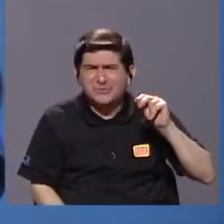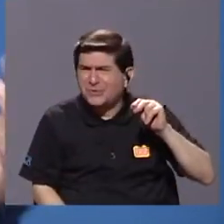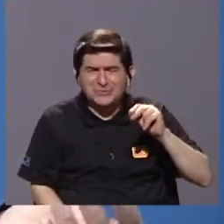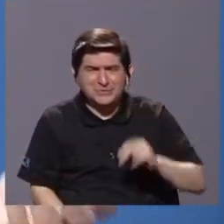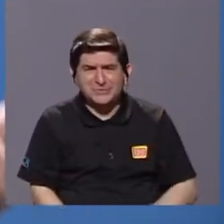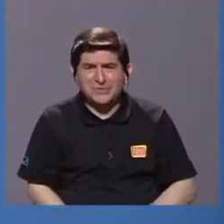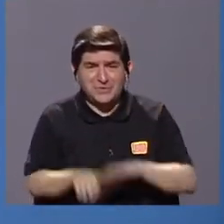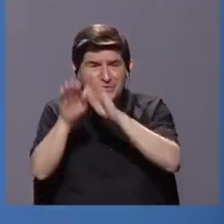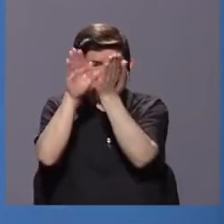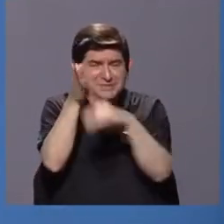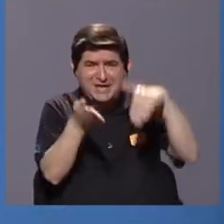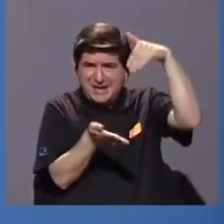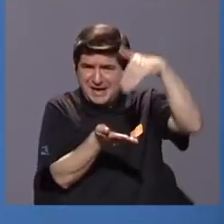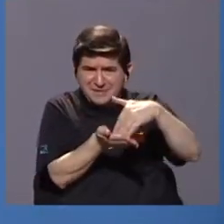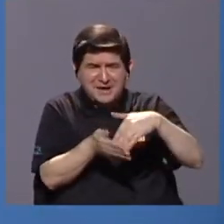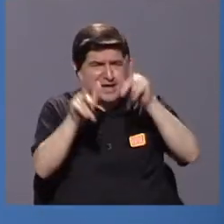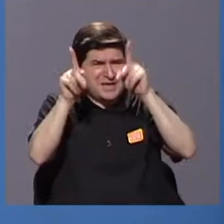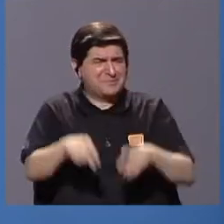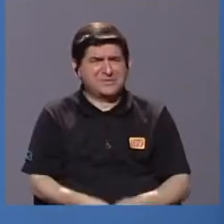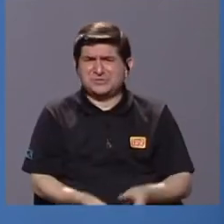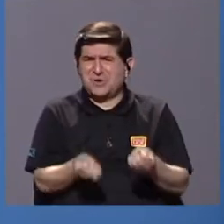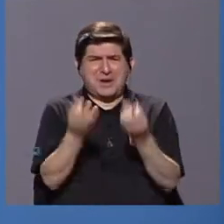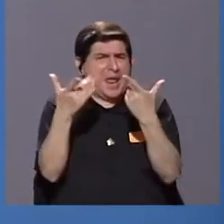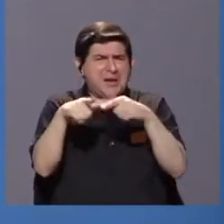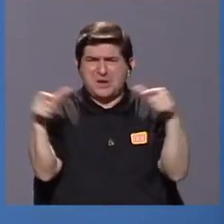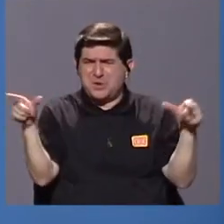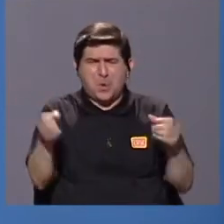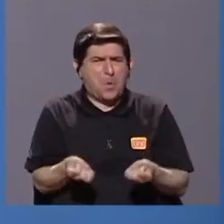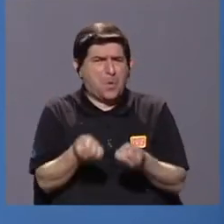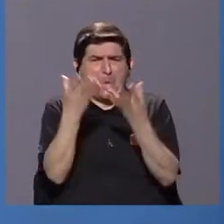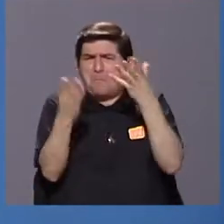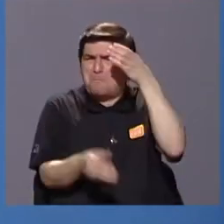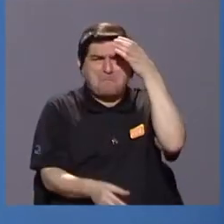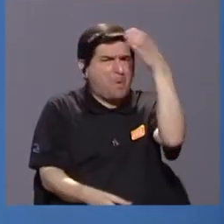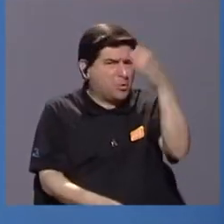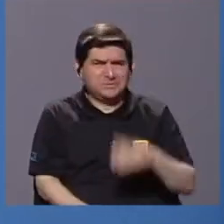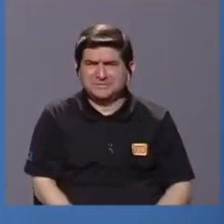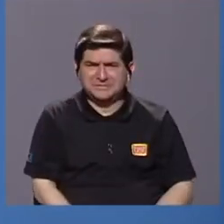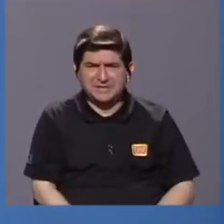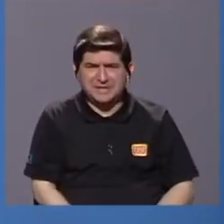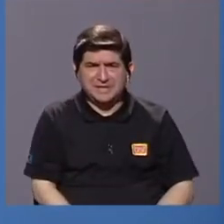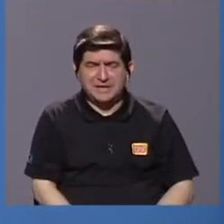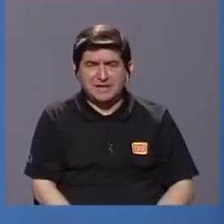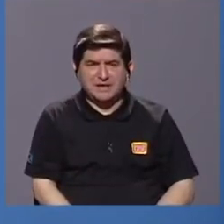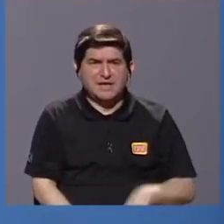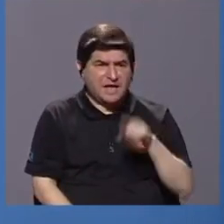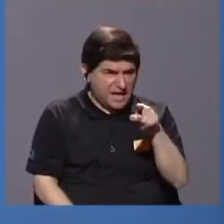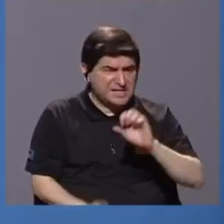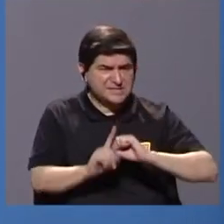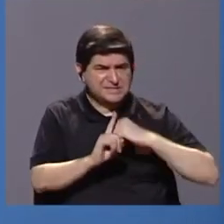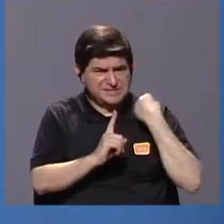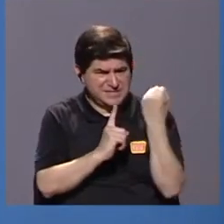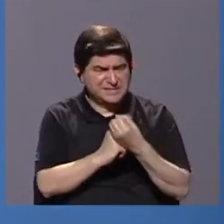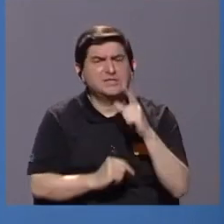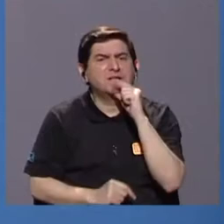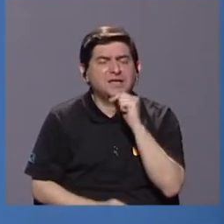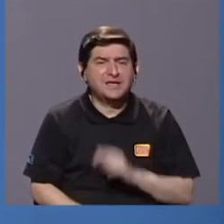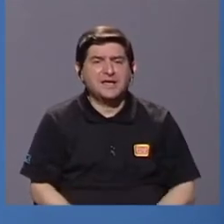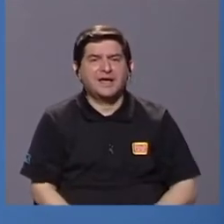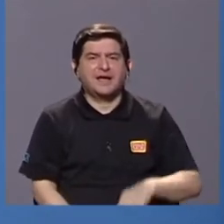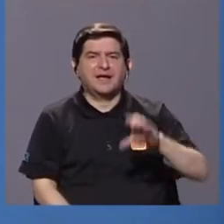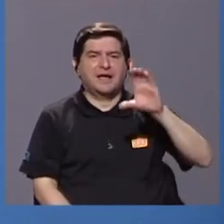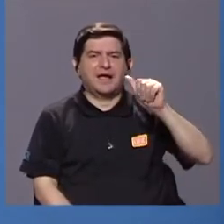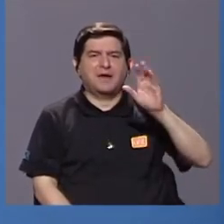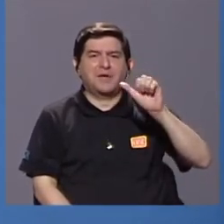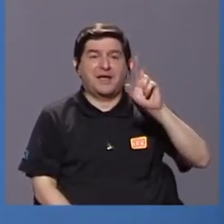En el Valle Central la gente no es ni multilingüe ni multicultural. Los que son multilingües y multiculturales son los cabecares.